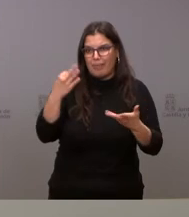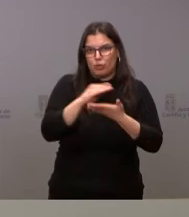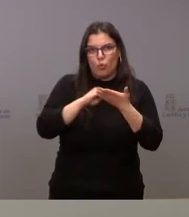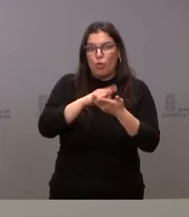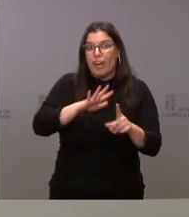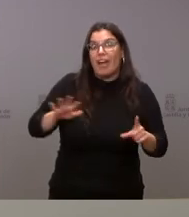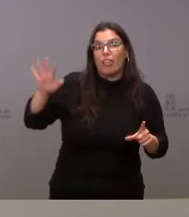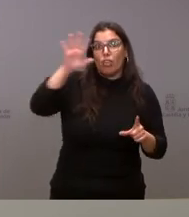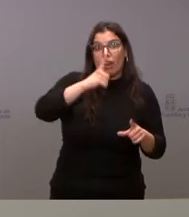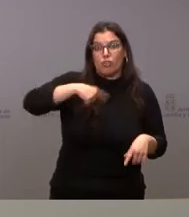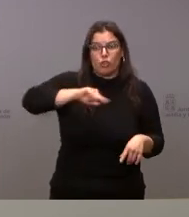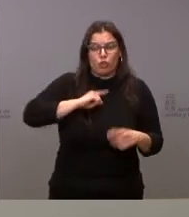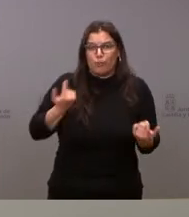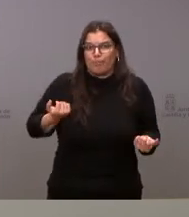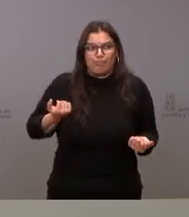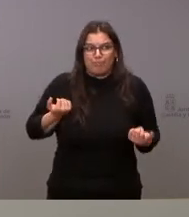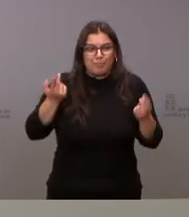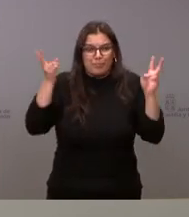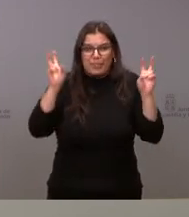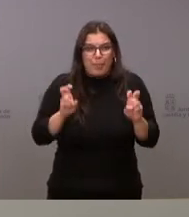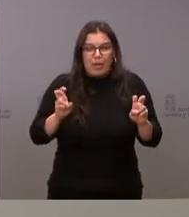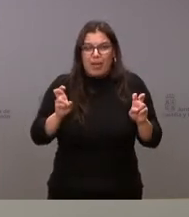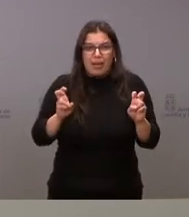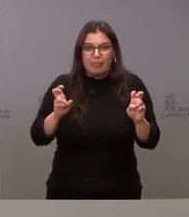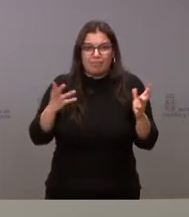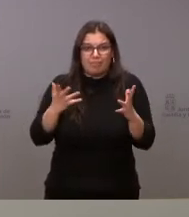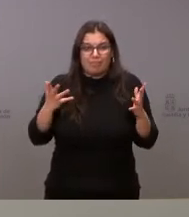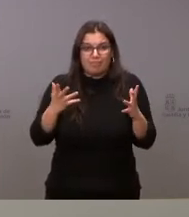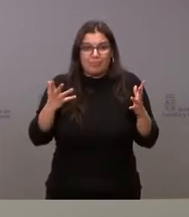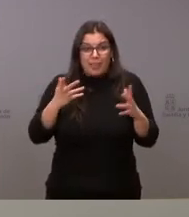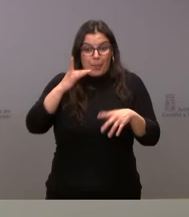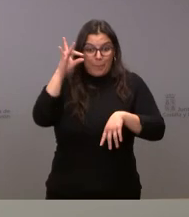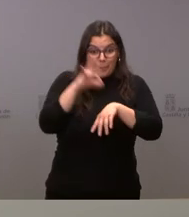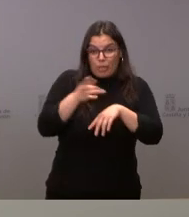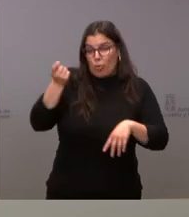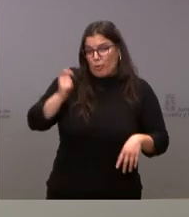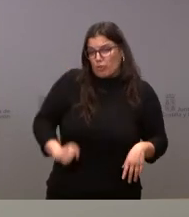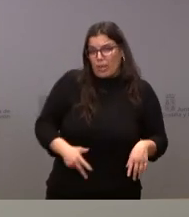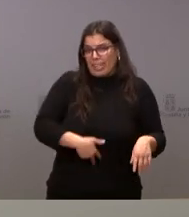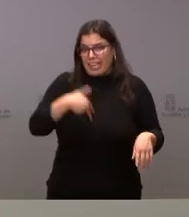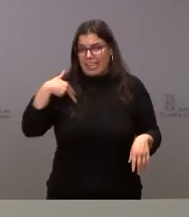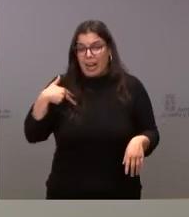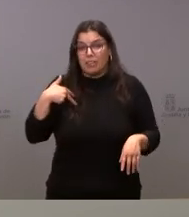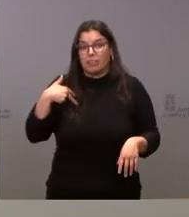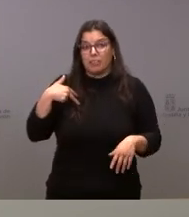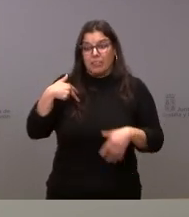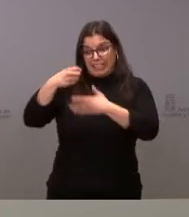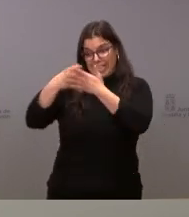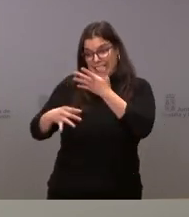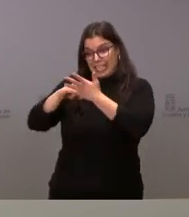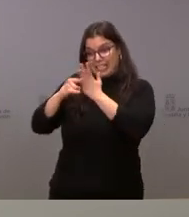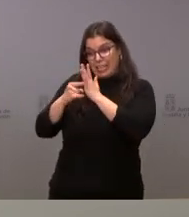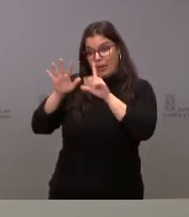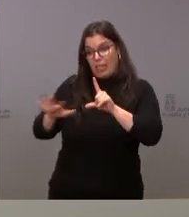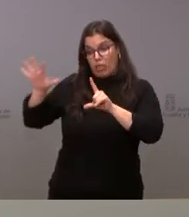claro al final la cuestión está en que el número de médicos y profesionales del que se dispone el sistema nacional de salud es